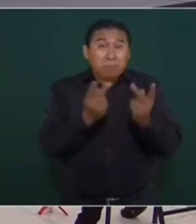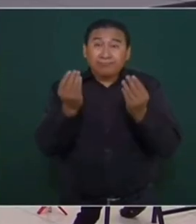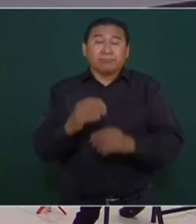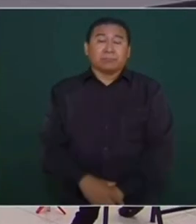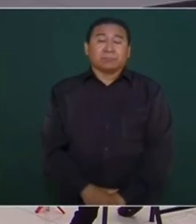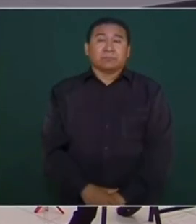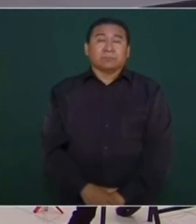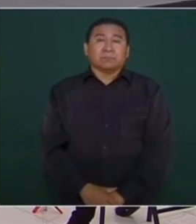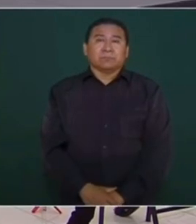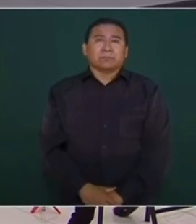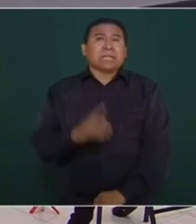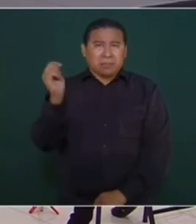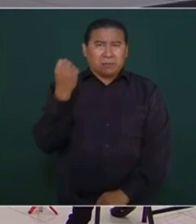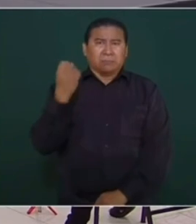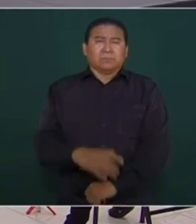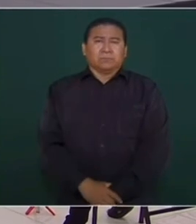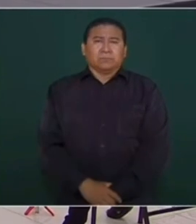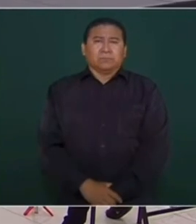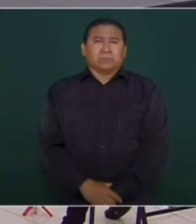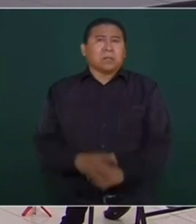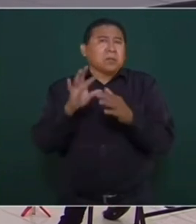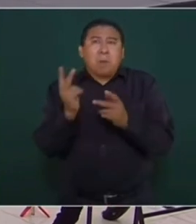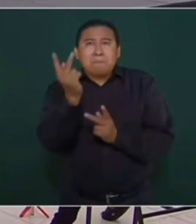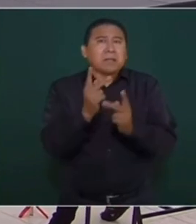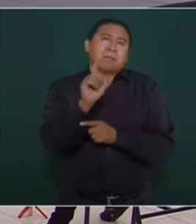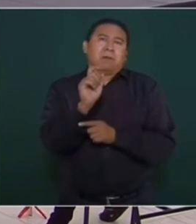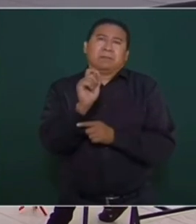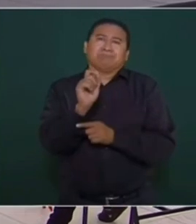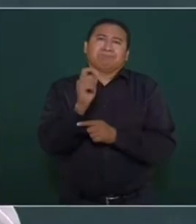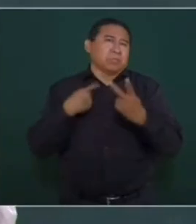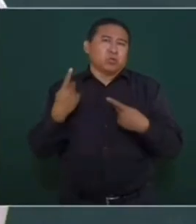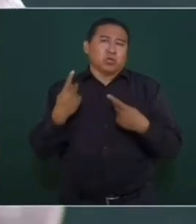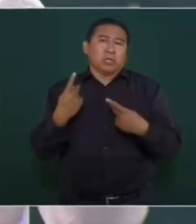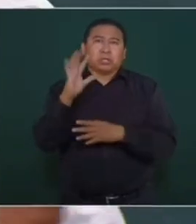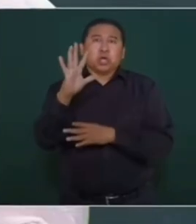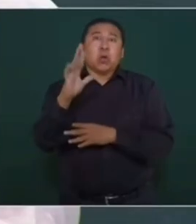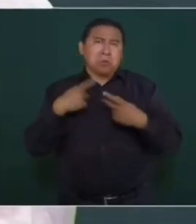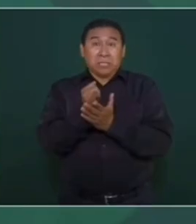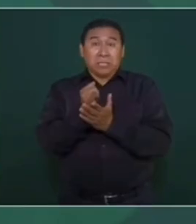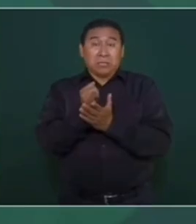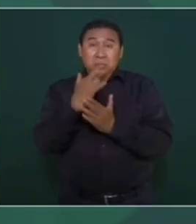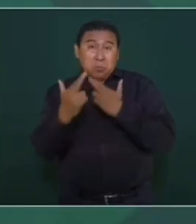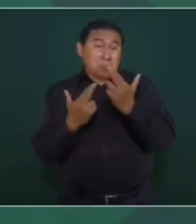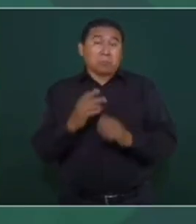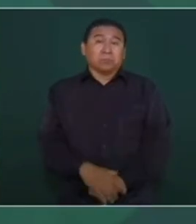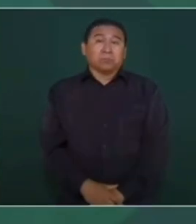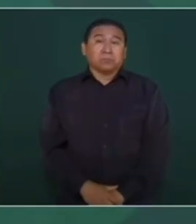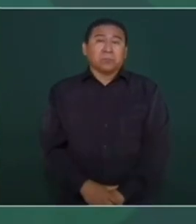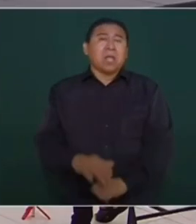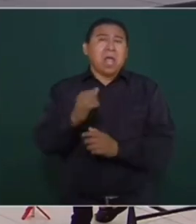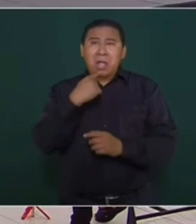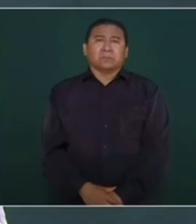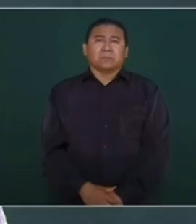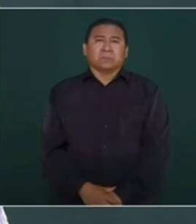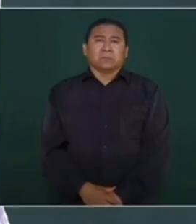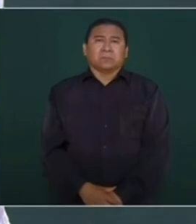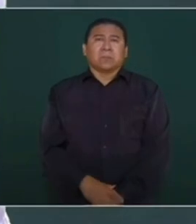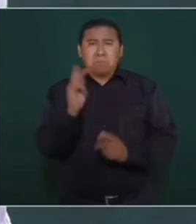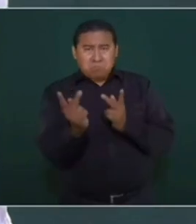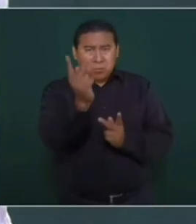técnicamente también no se puede hacer una encuesta de 20, pero si son cinco, sí. Y en el caso de Adán, lo que hice ayer fue